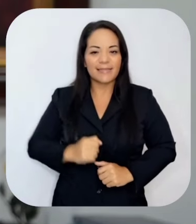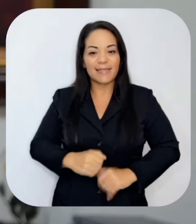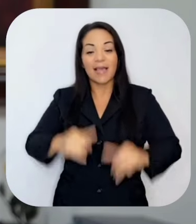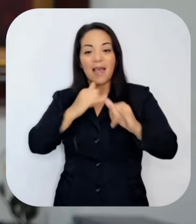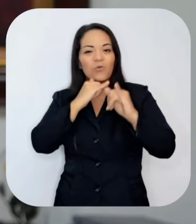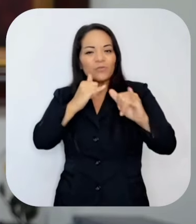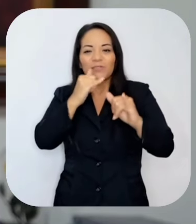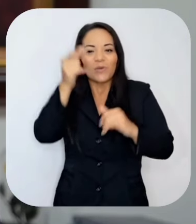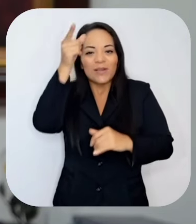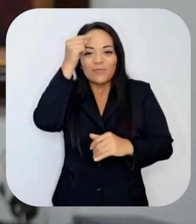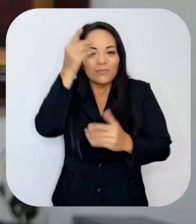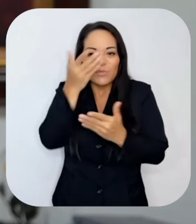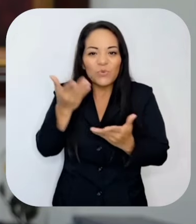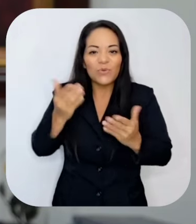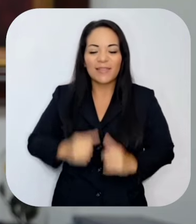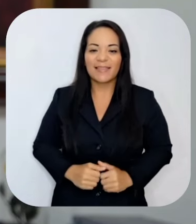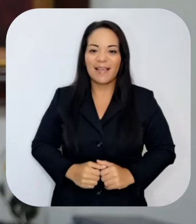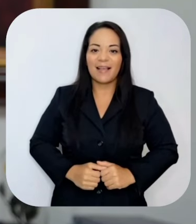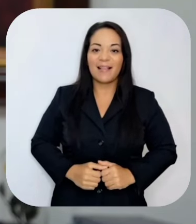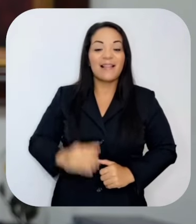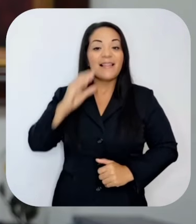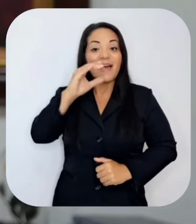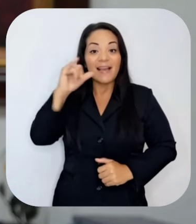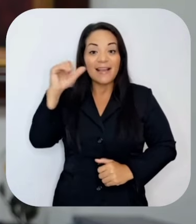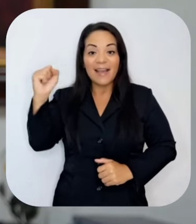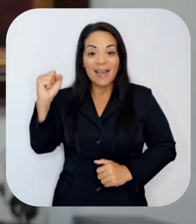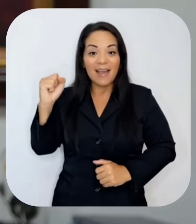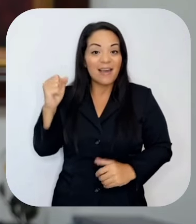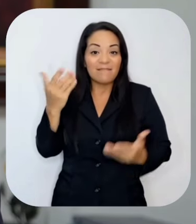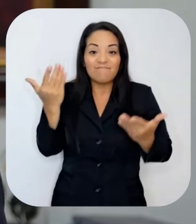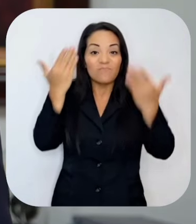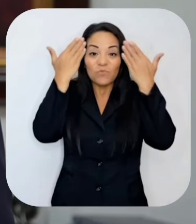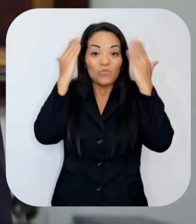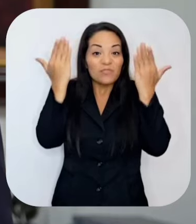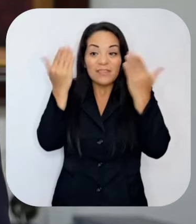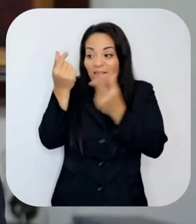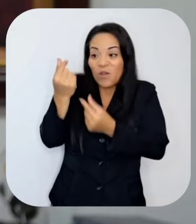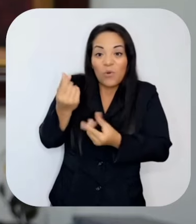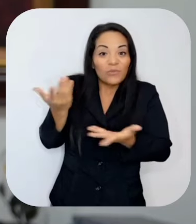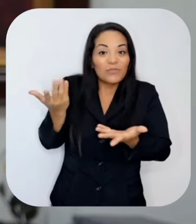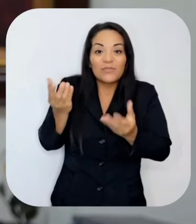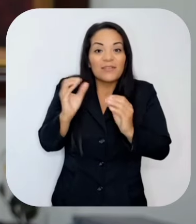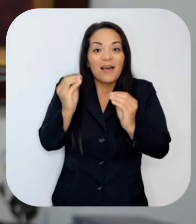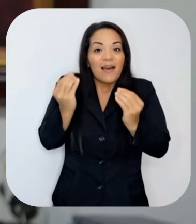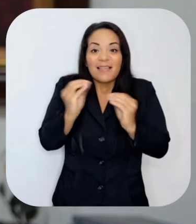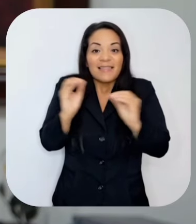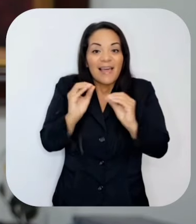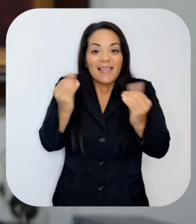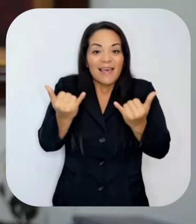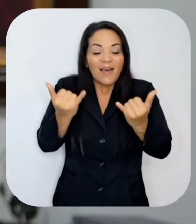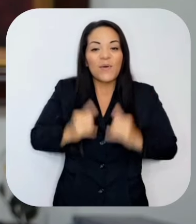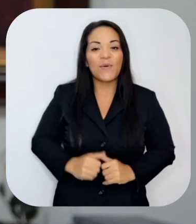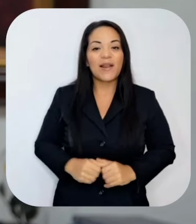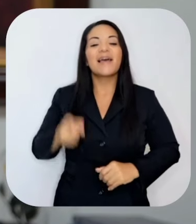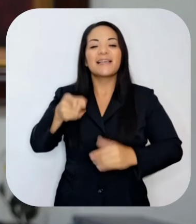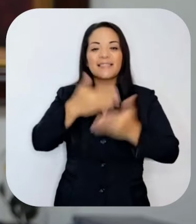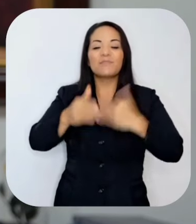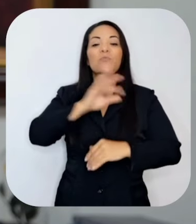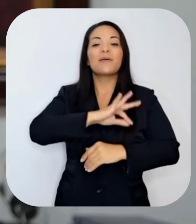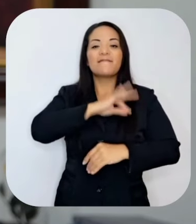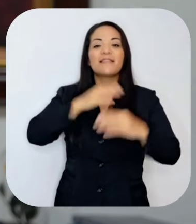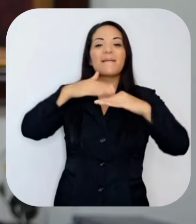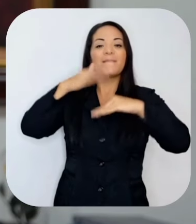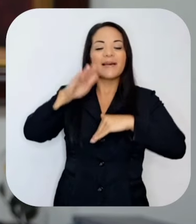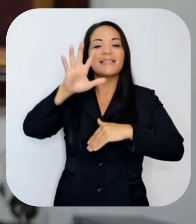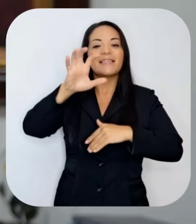estimación de costos de un servicio que beneficia a más de 585 mil personas de